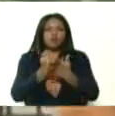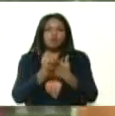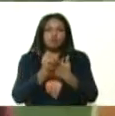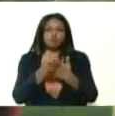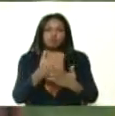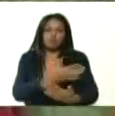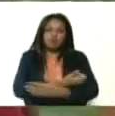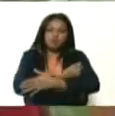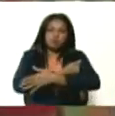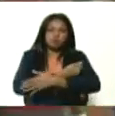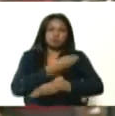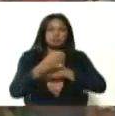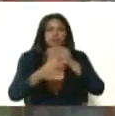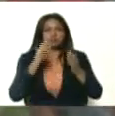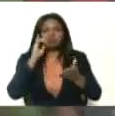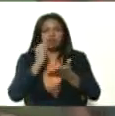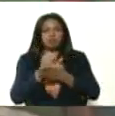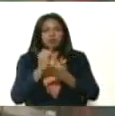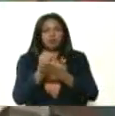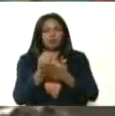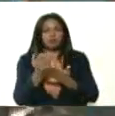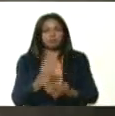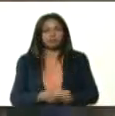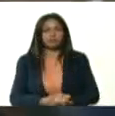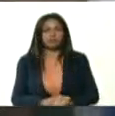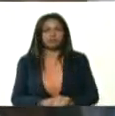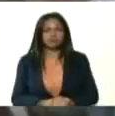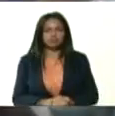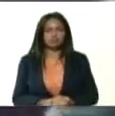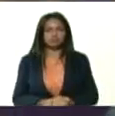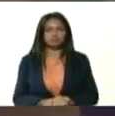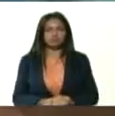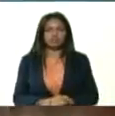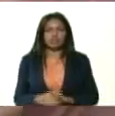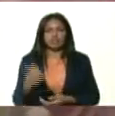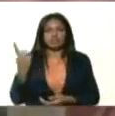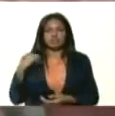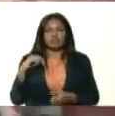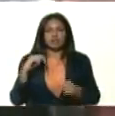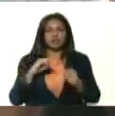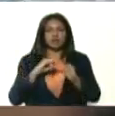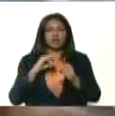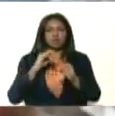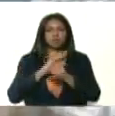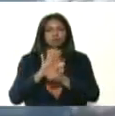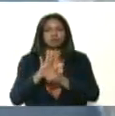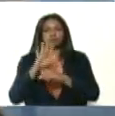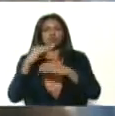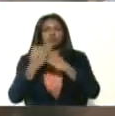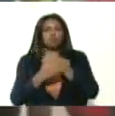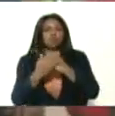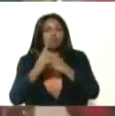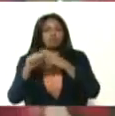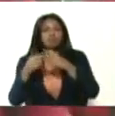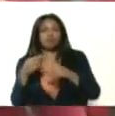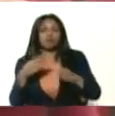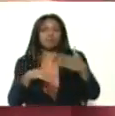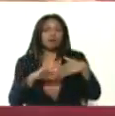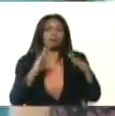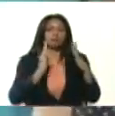Se les hizo la prueba. El que esté contagiado debe curarse y después lo llevamos a su casa.